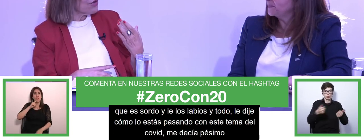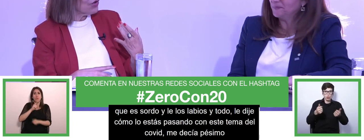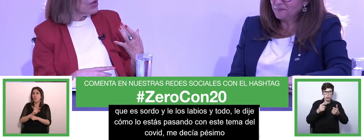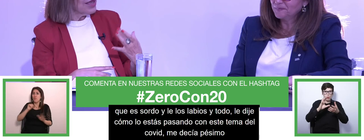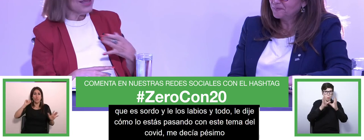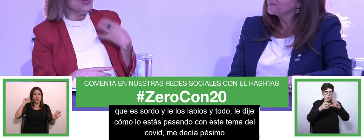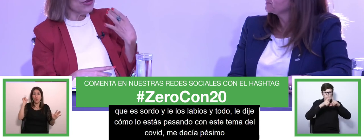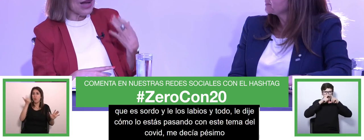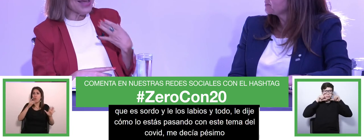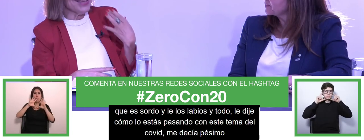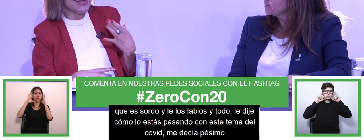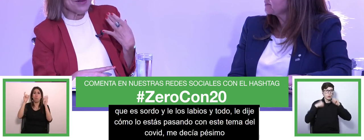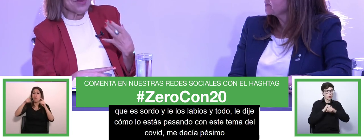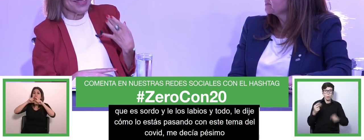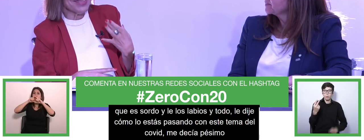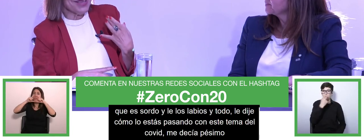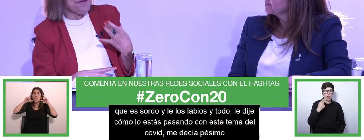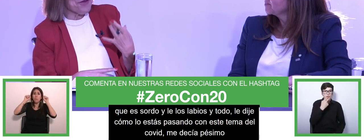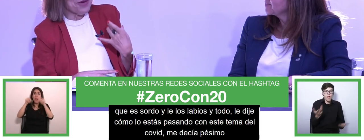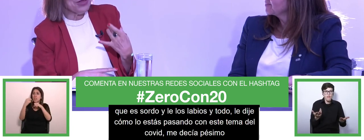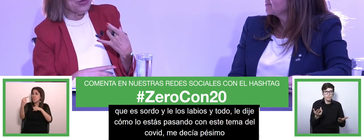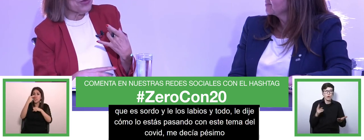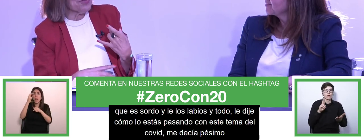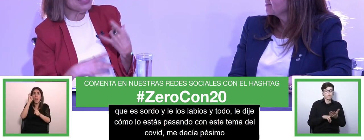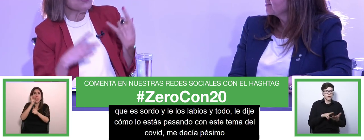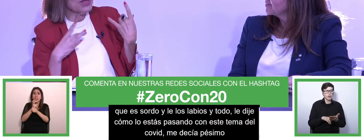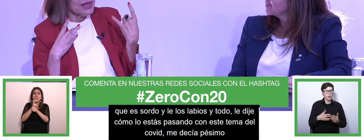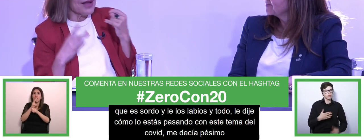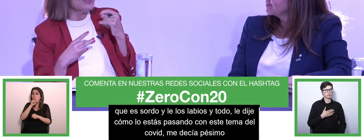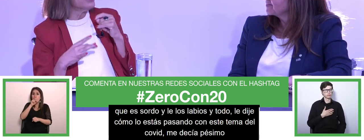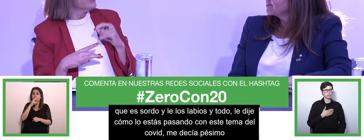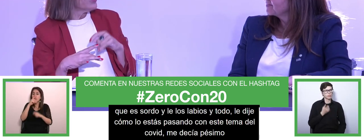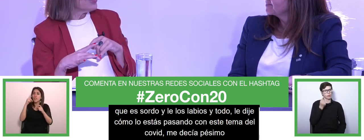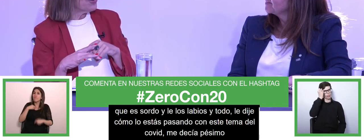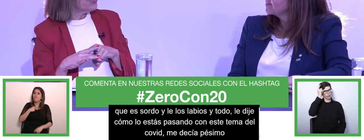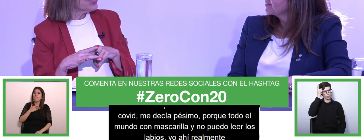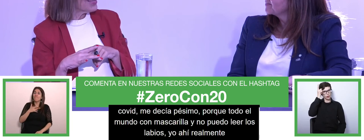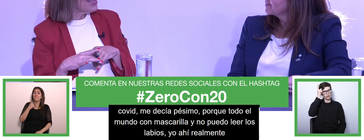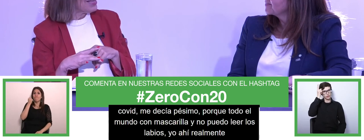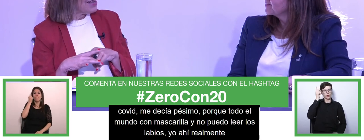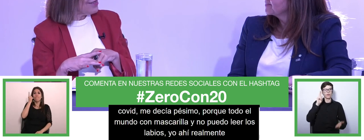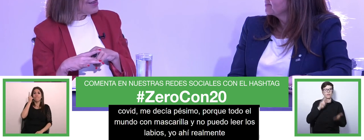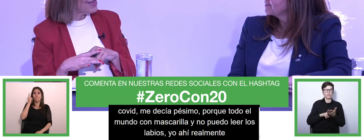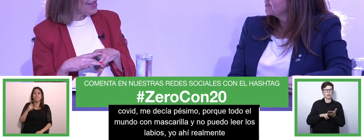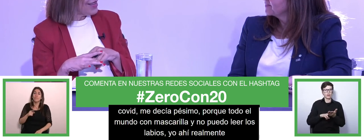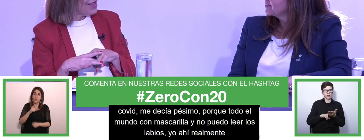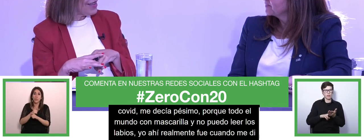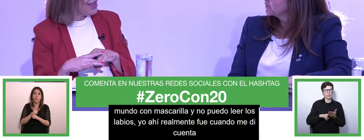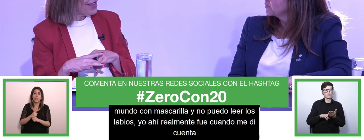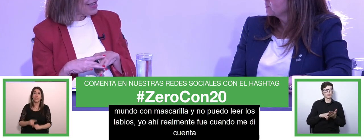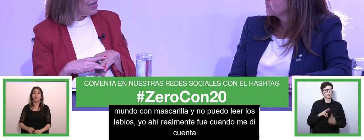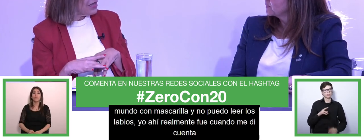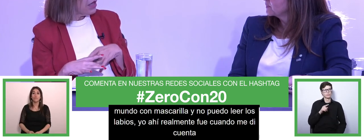los labios y yo ahí realmente fue cuando me di cuenta oye que increíble que